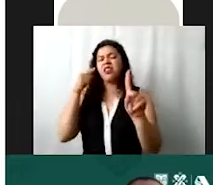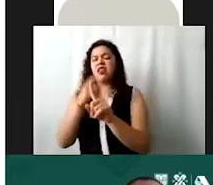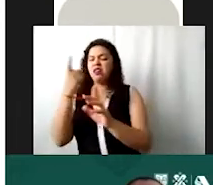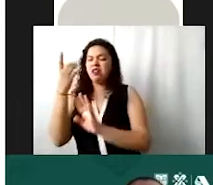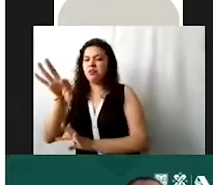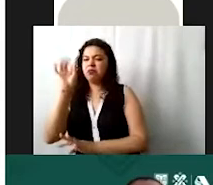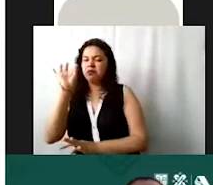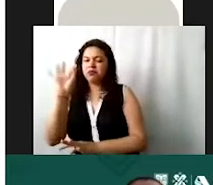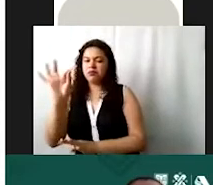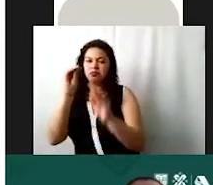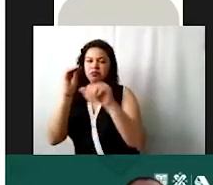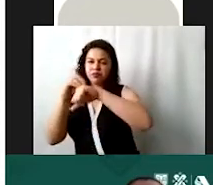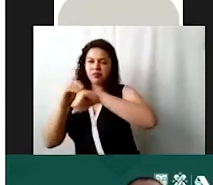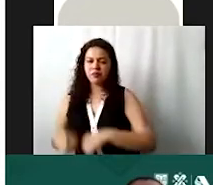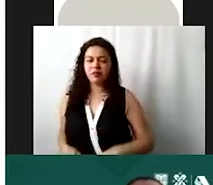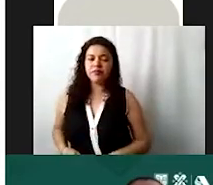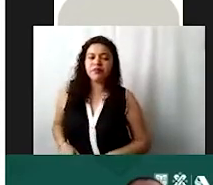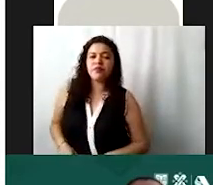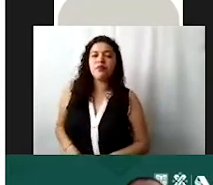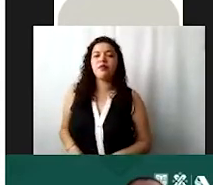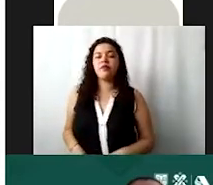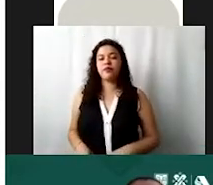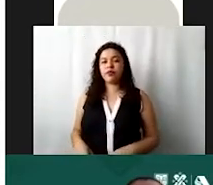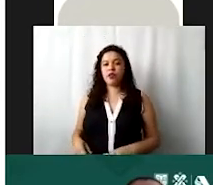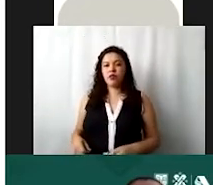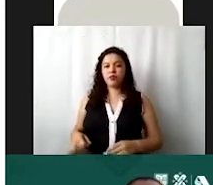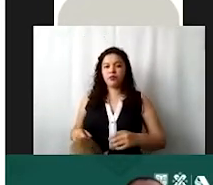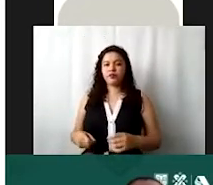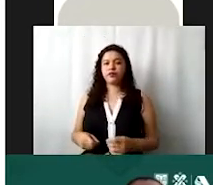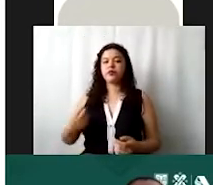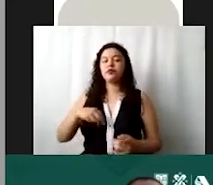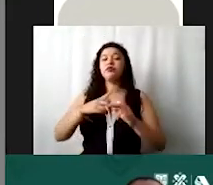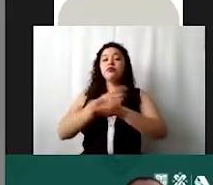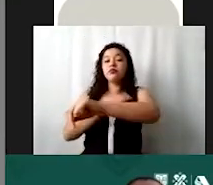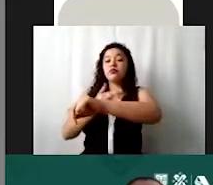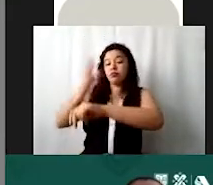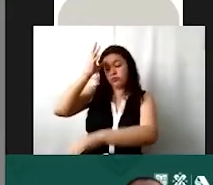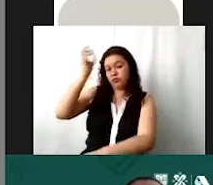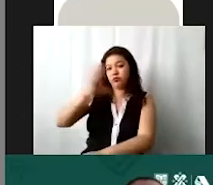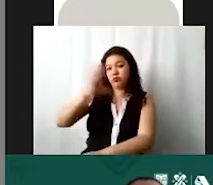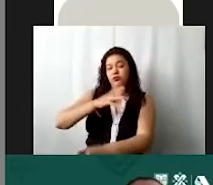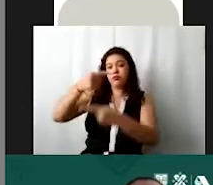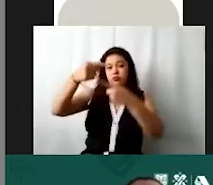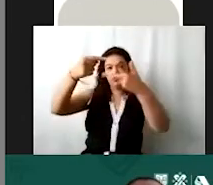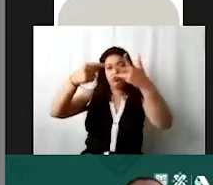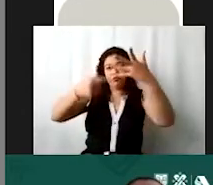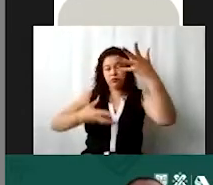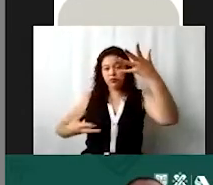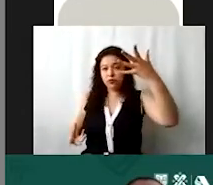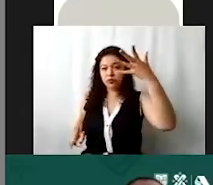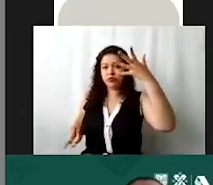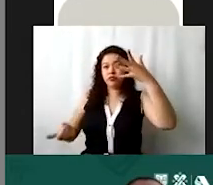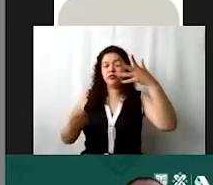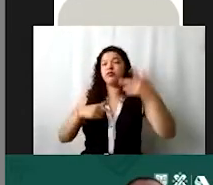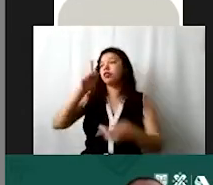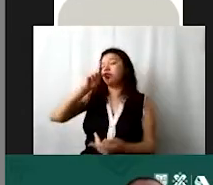Listo. Y entonces ya registramos los conceptos que aparecen aquí, pero todos los demás gastos que tenemos de